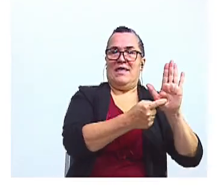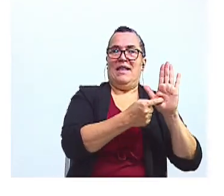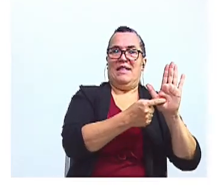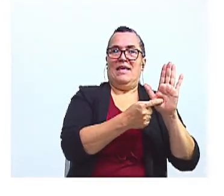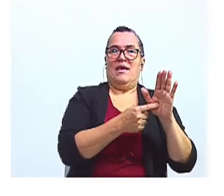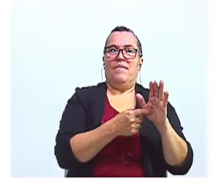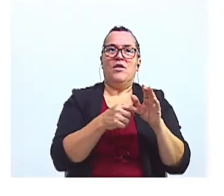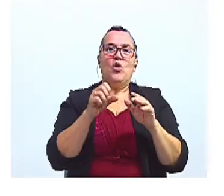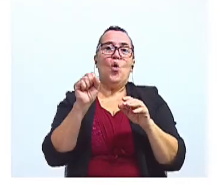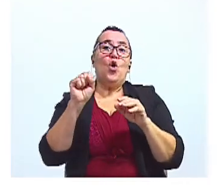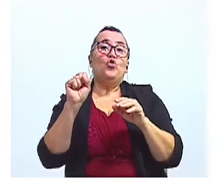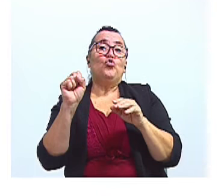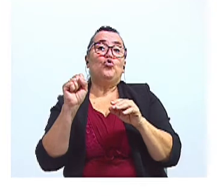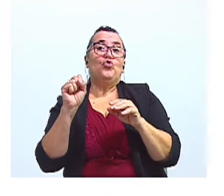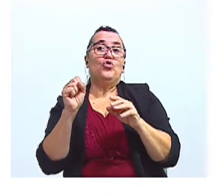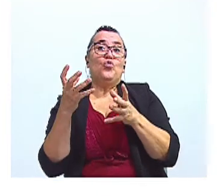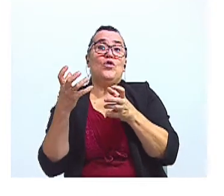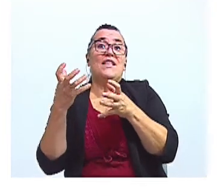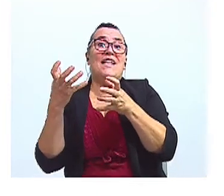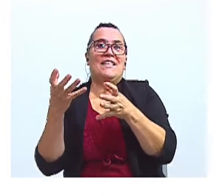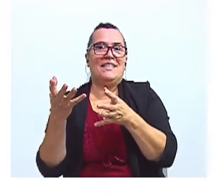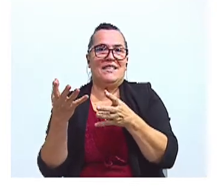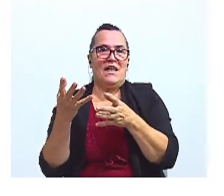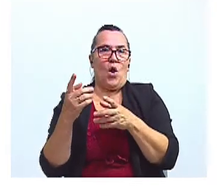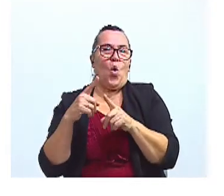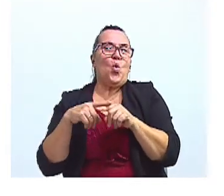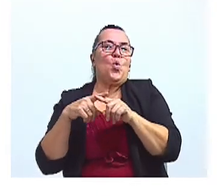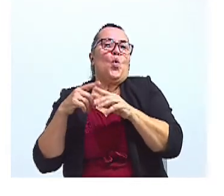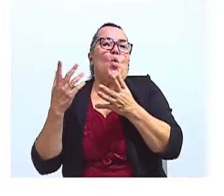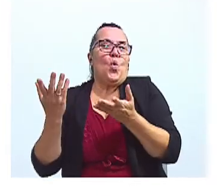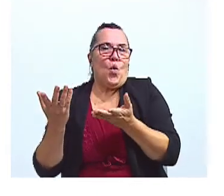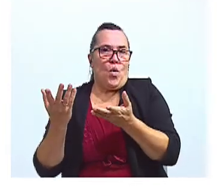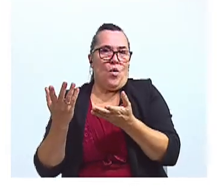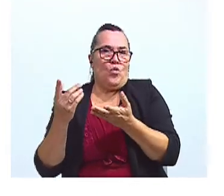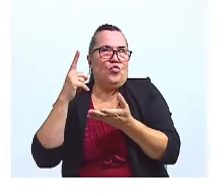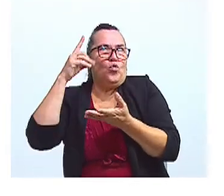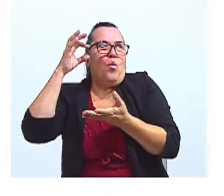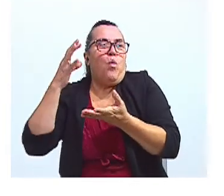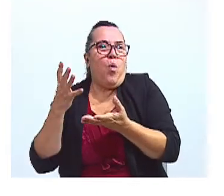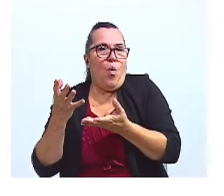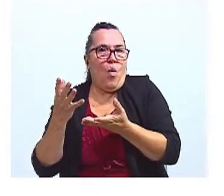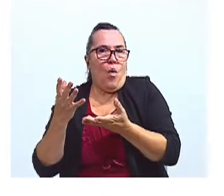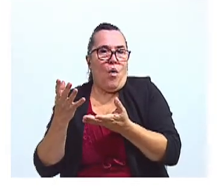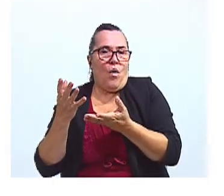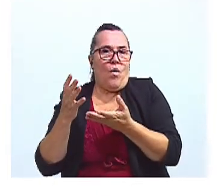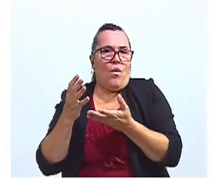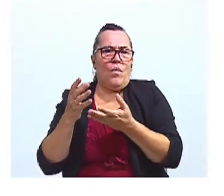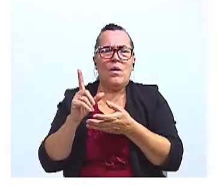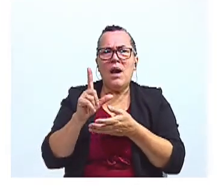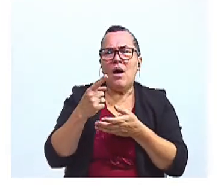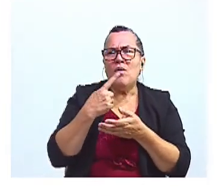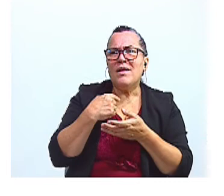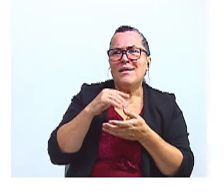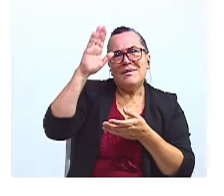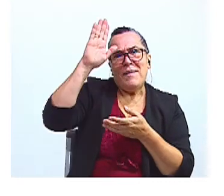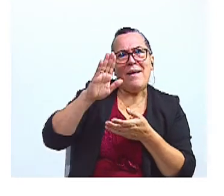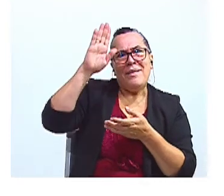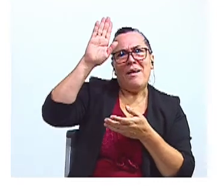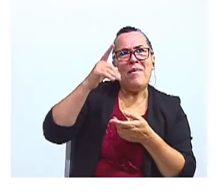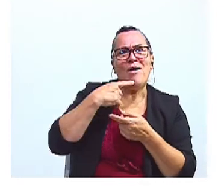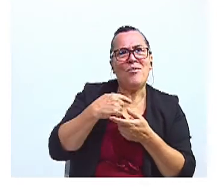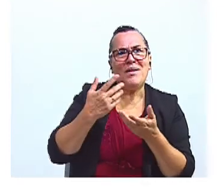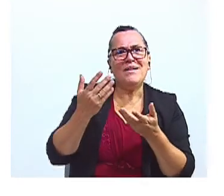es un deseo o una suposición. Laura, ¿tienes algo que decir? Es que Laura me levanta la mano.